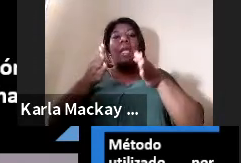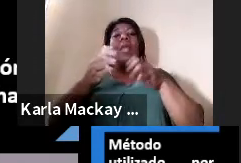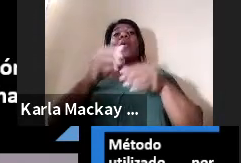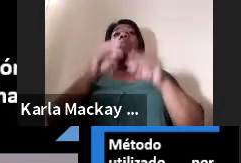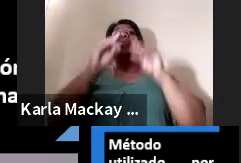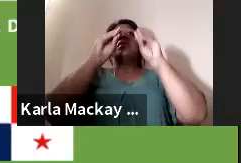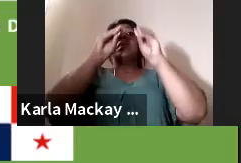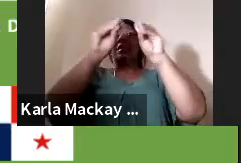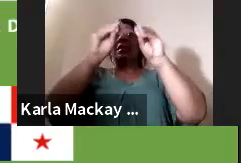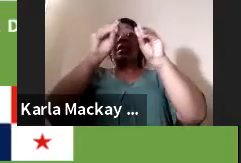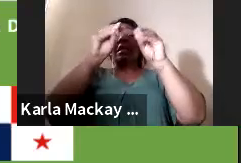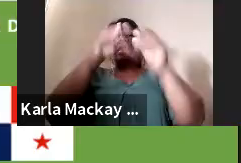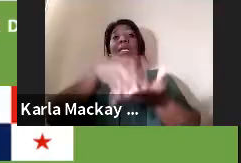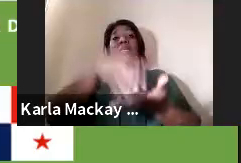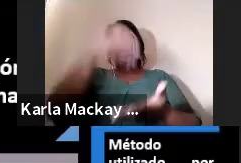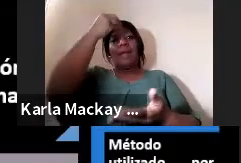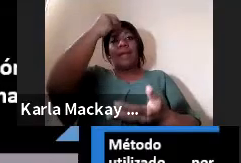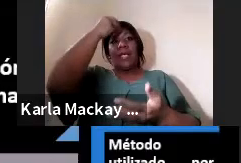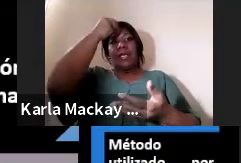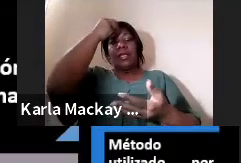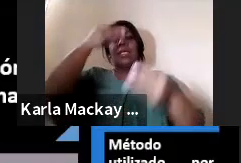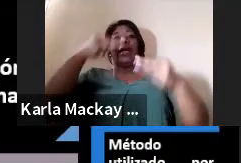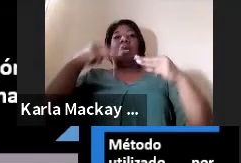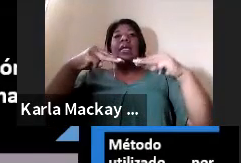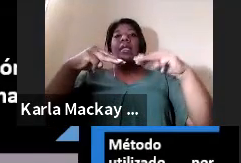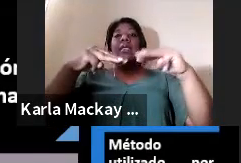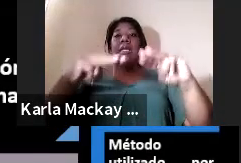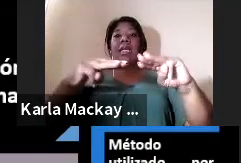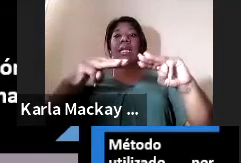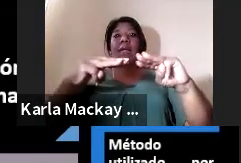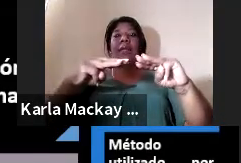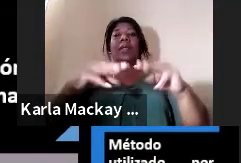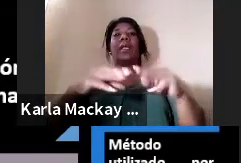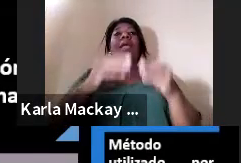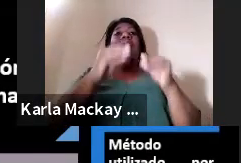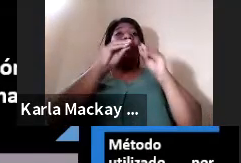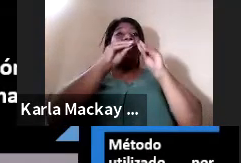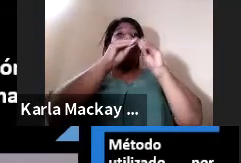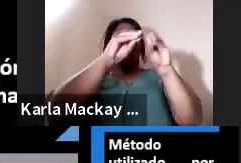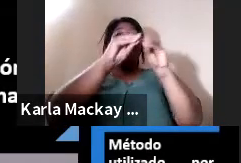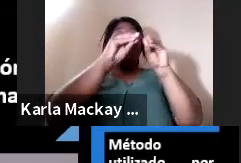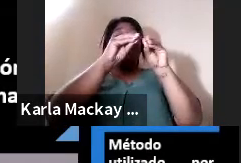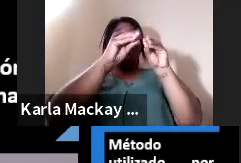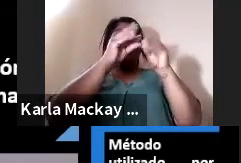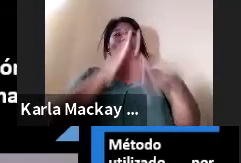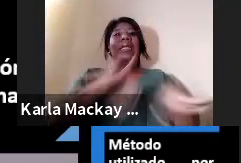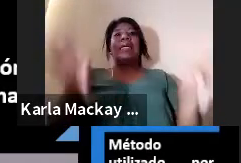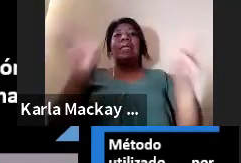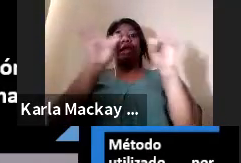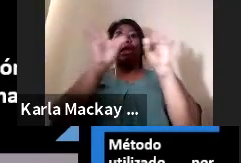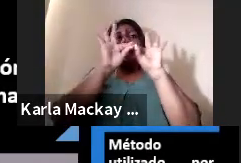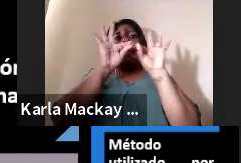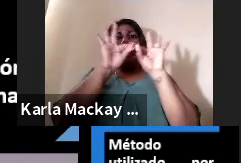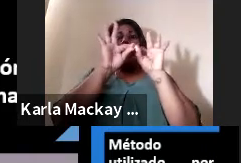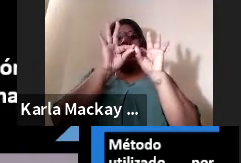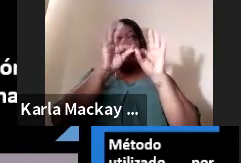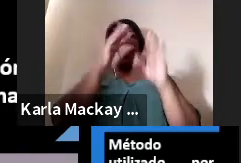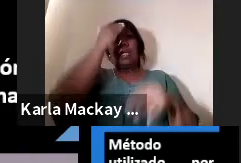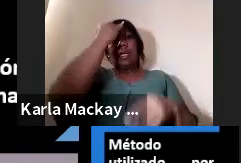de la investigación. Es decir, esa enseñanza es muy importante porque este